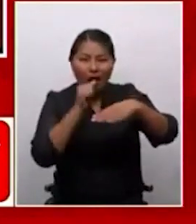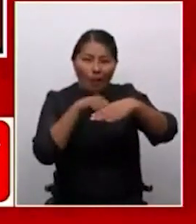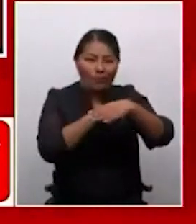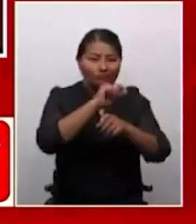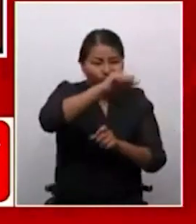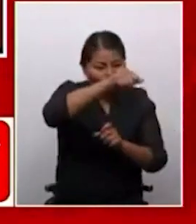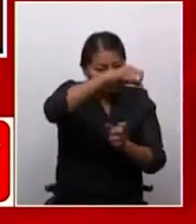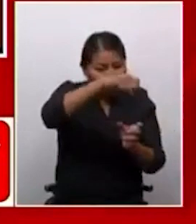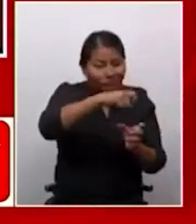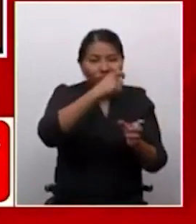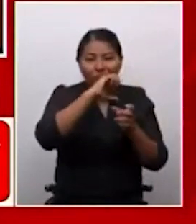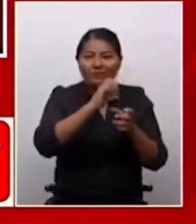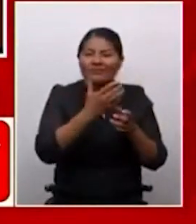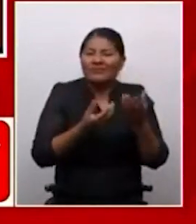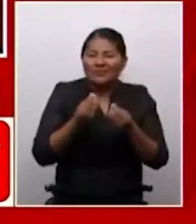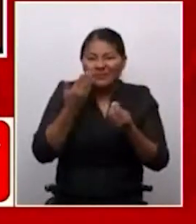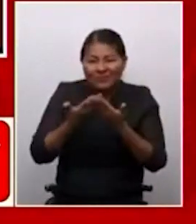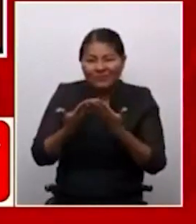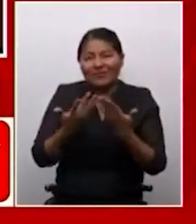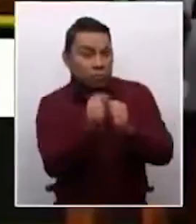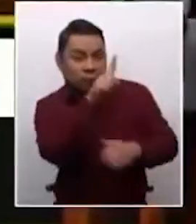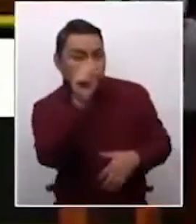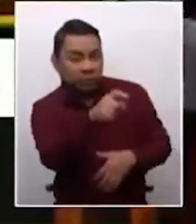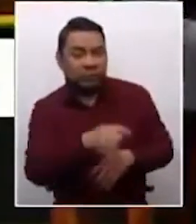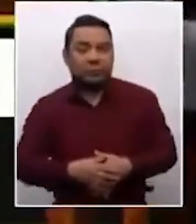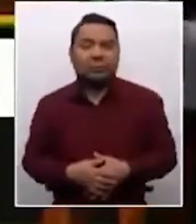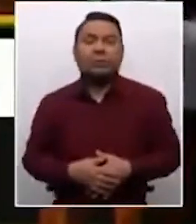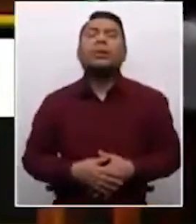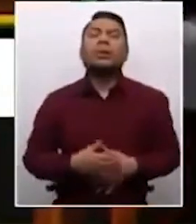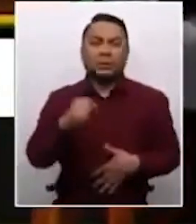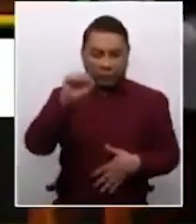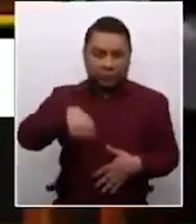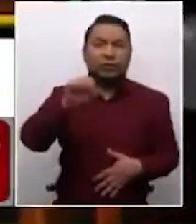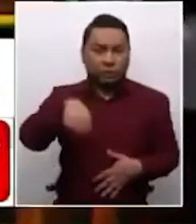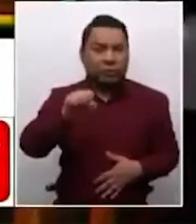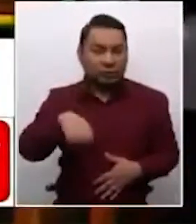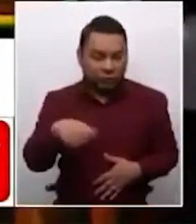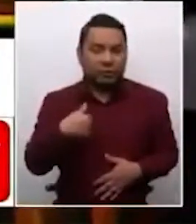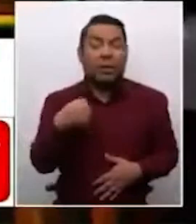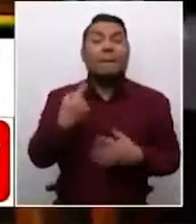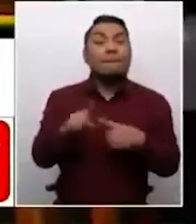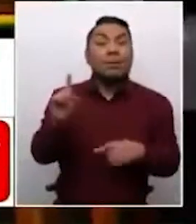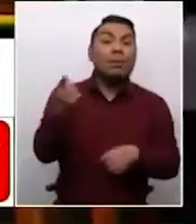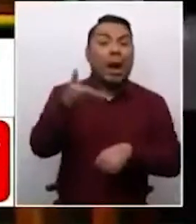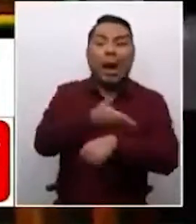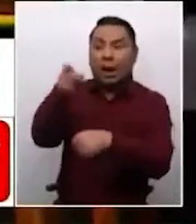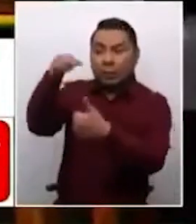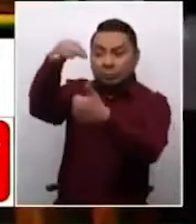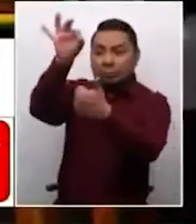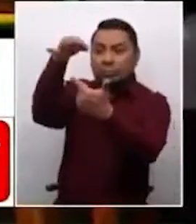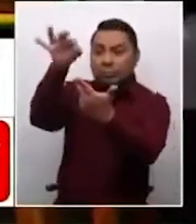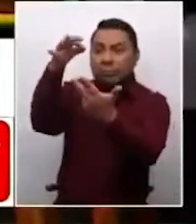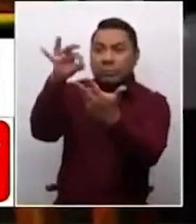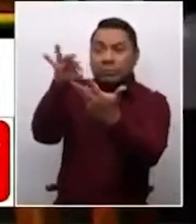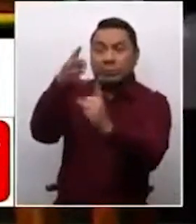indicó que sí nombraría a alguien cercano para algún cargo público. Creo que sí, siempre y cuando cumpla con las funciones